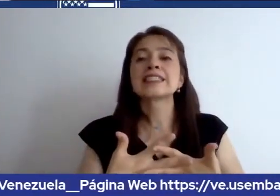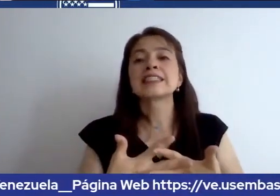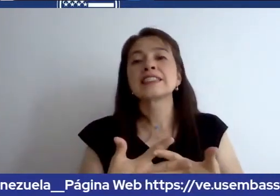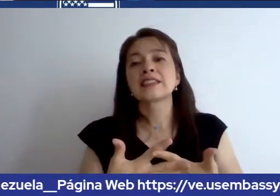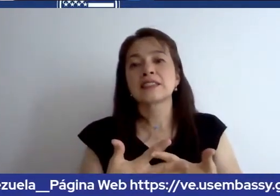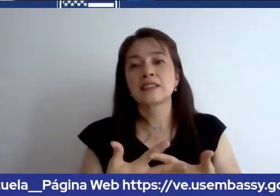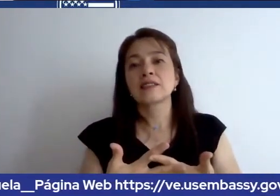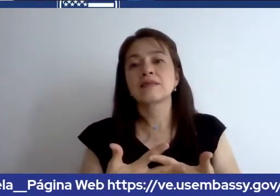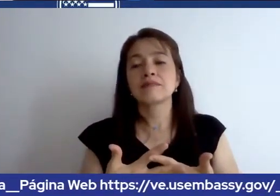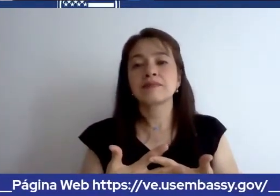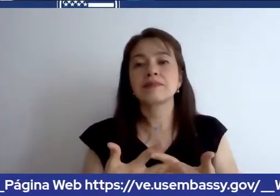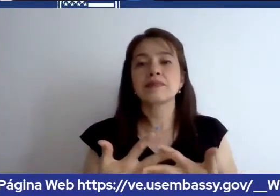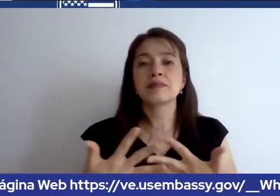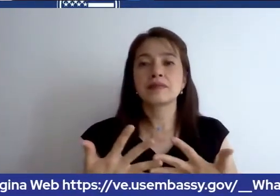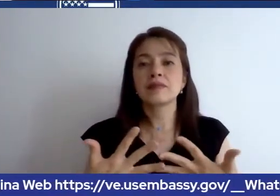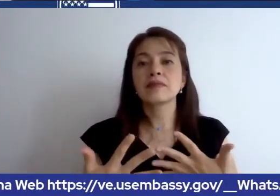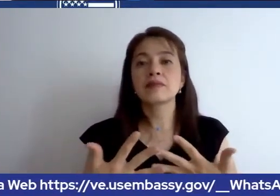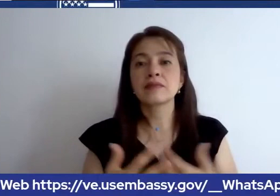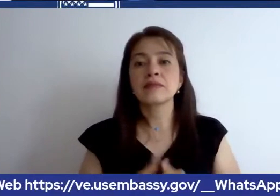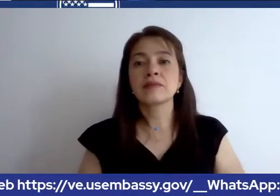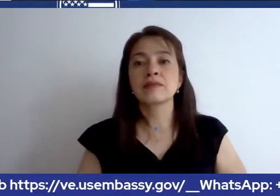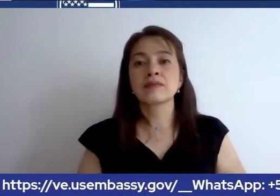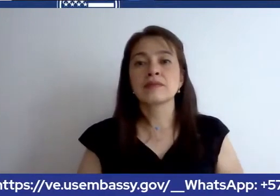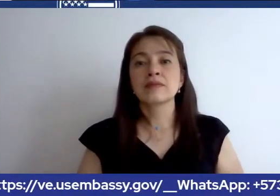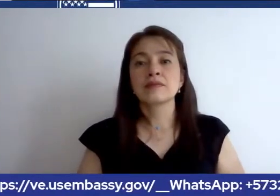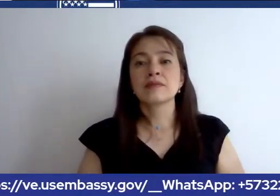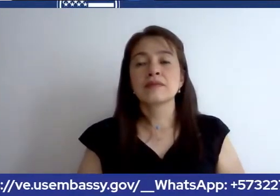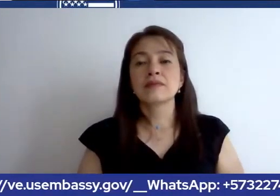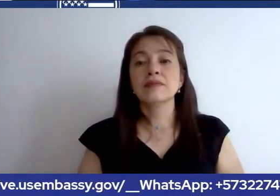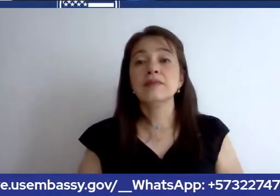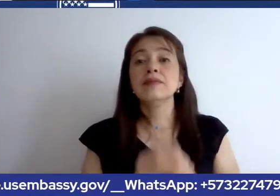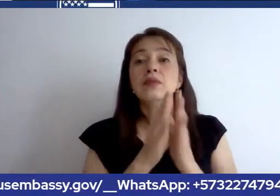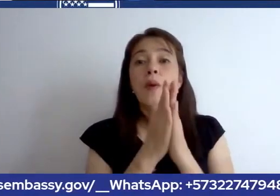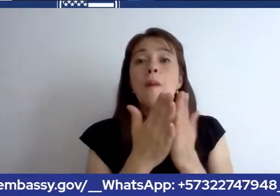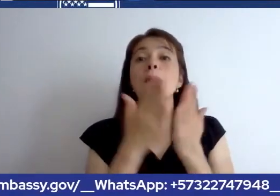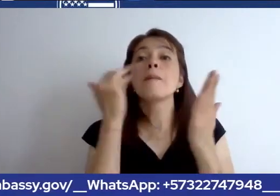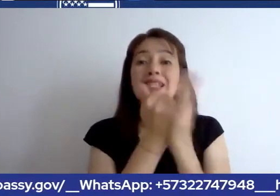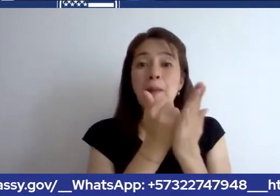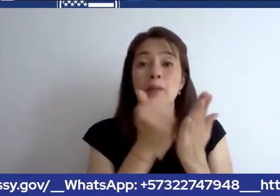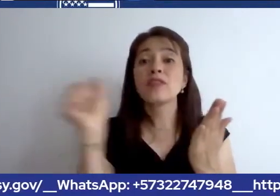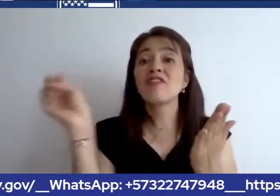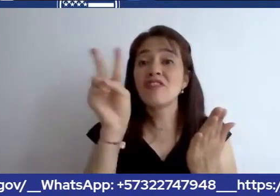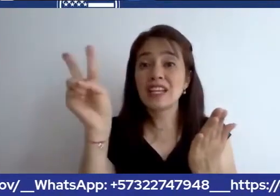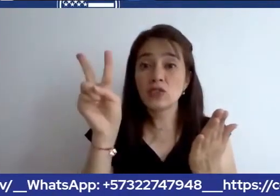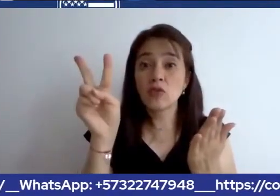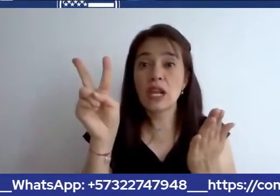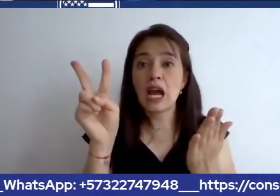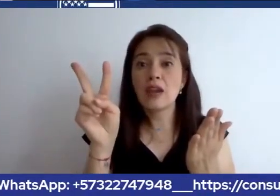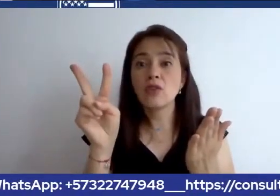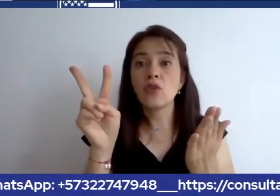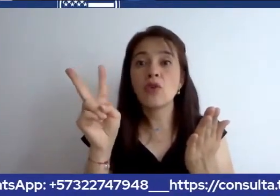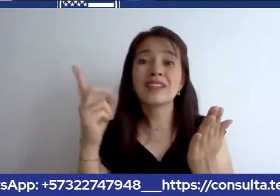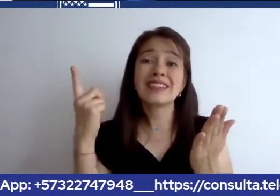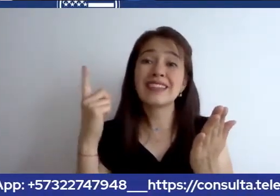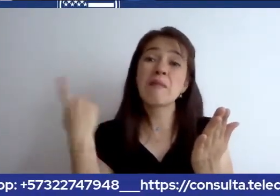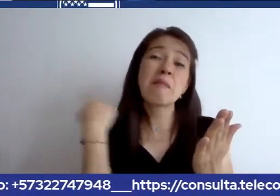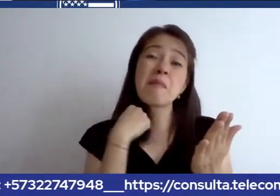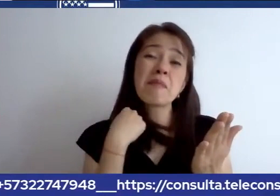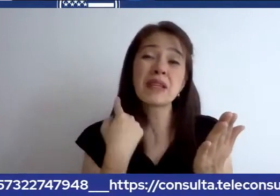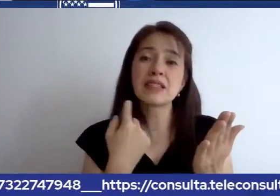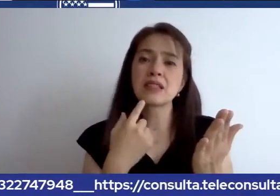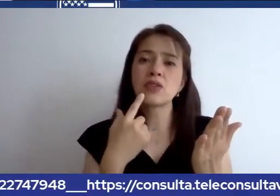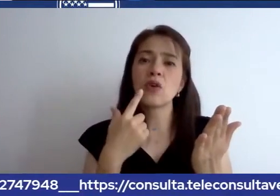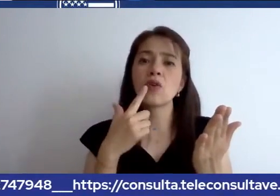nosotros, los pasaportes venezolanos están vencidos cinco